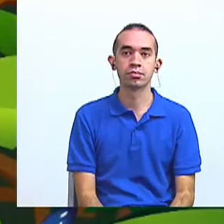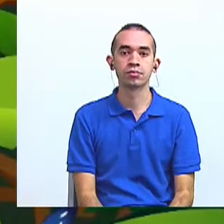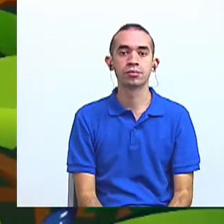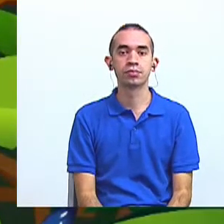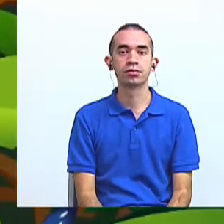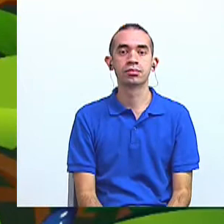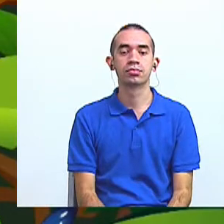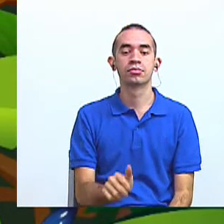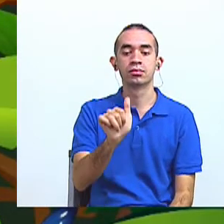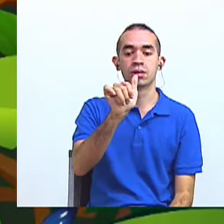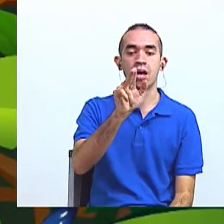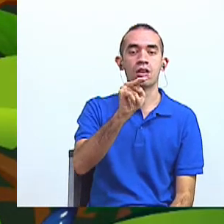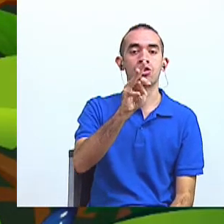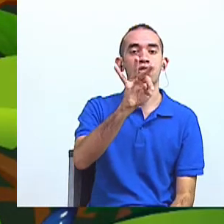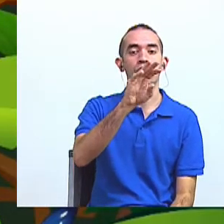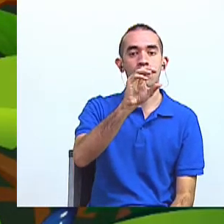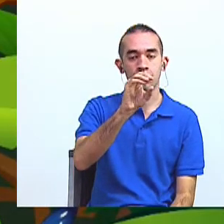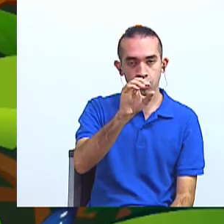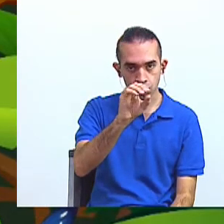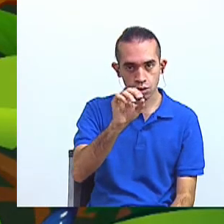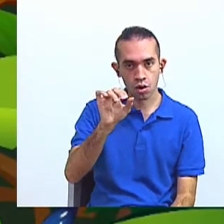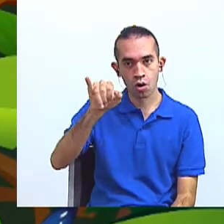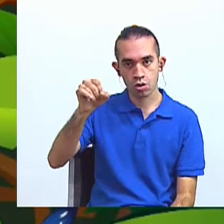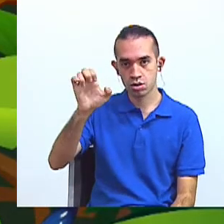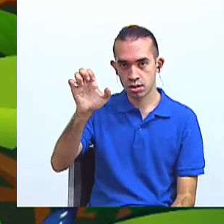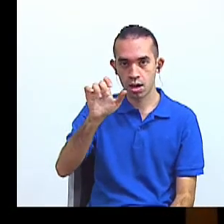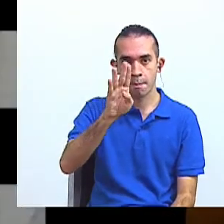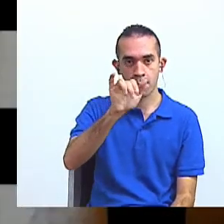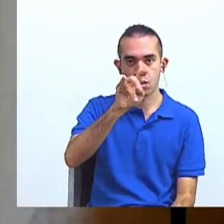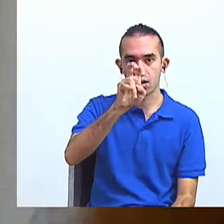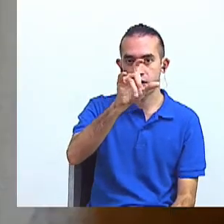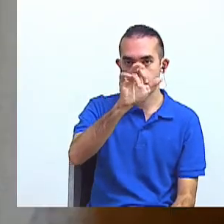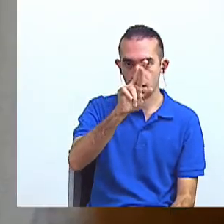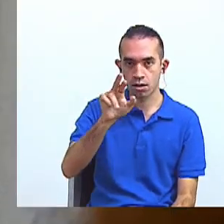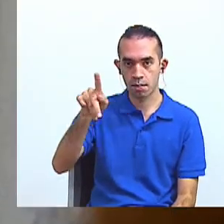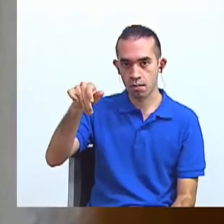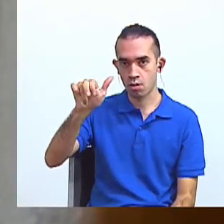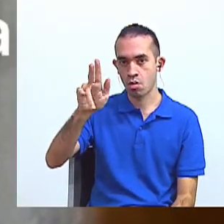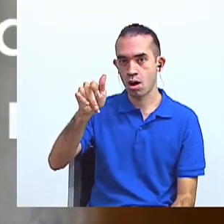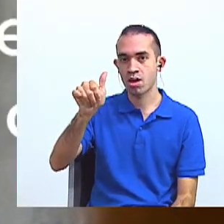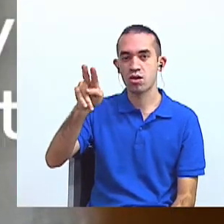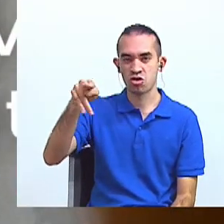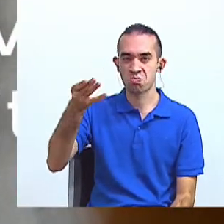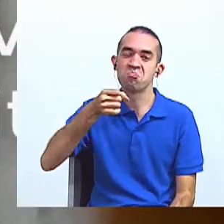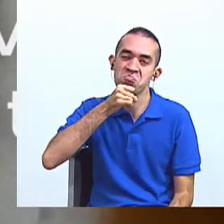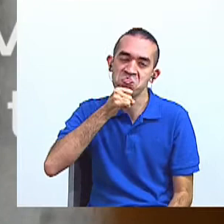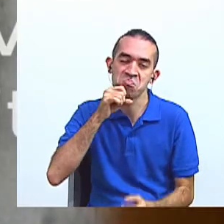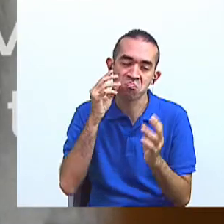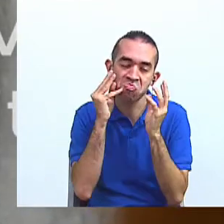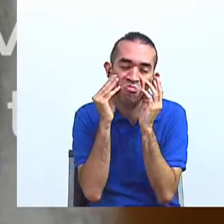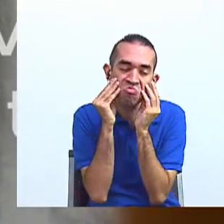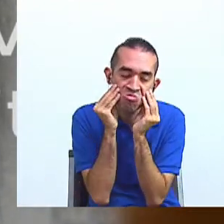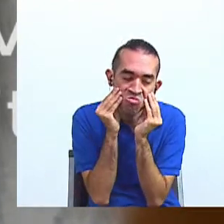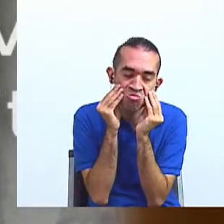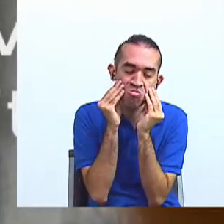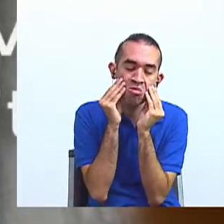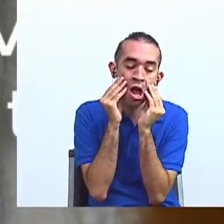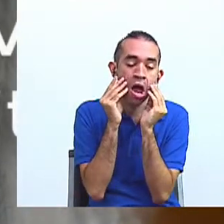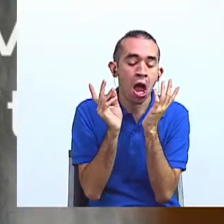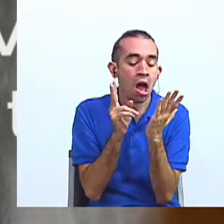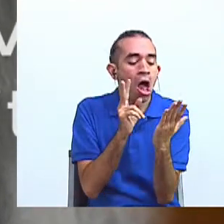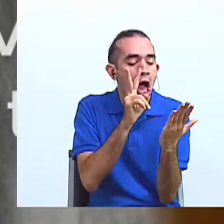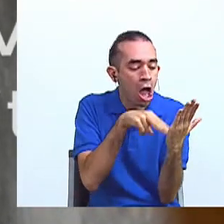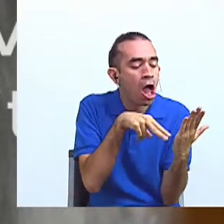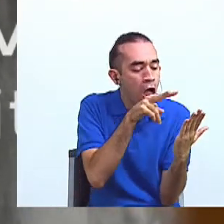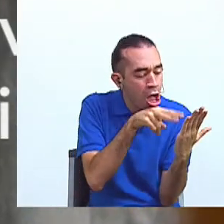Antonio José Bolívar, proaño, sabía leer pero no escribir. A lo sumo conseguía garrapatear su nombre cuando debía firmar